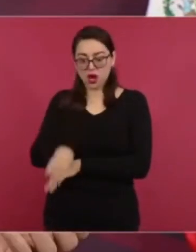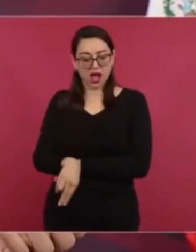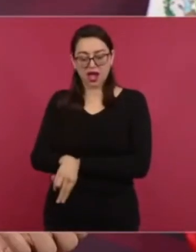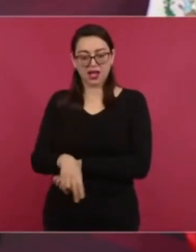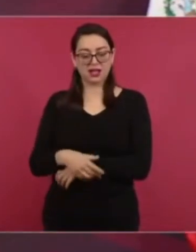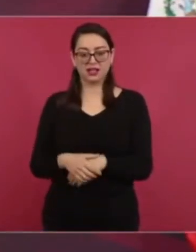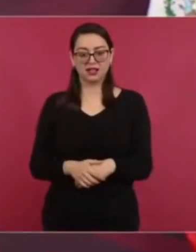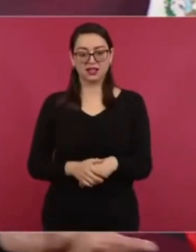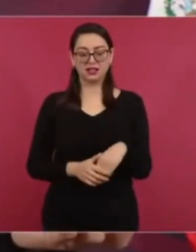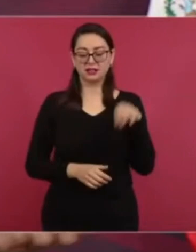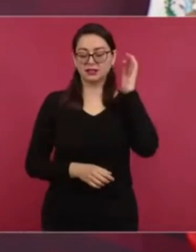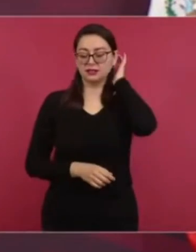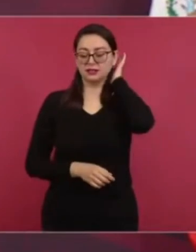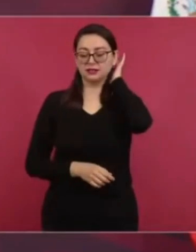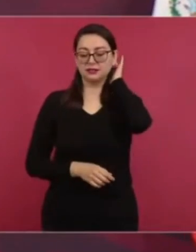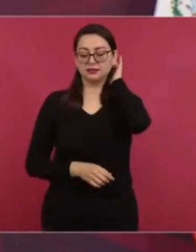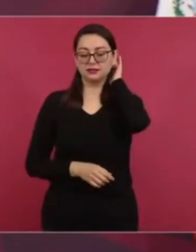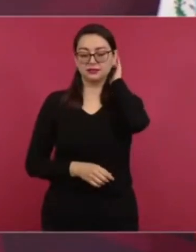Luego,